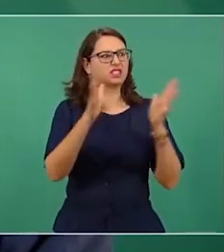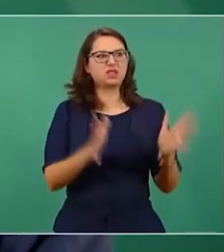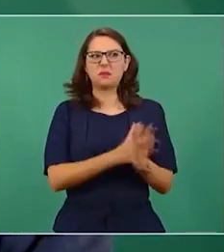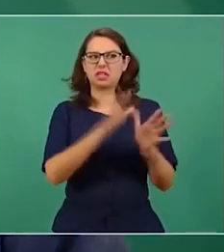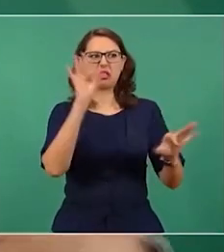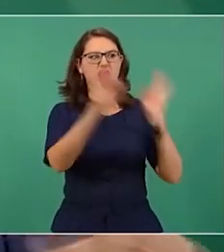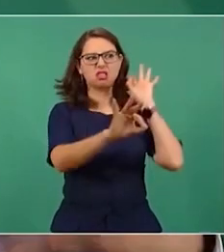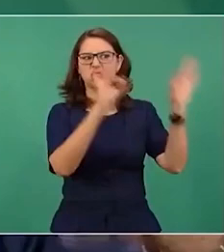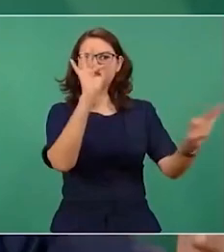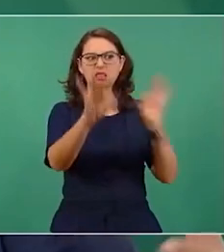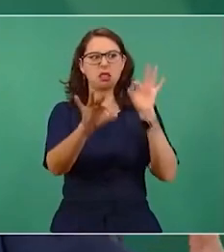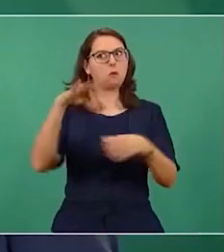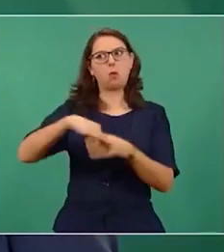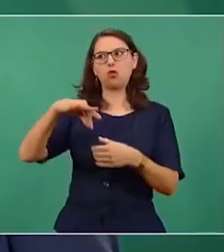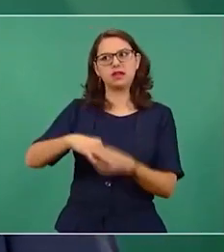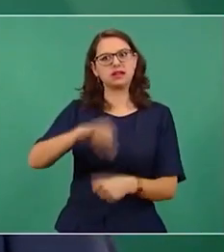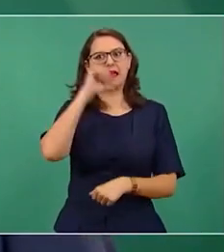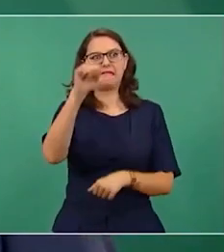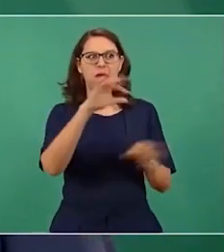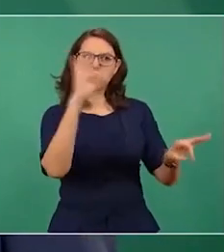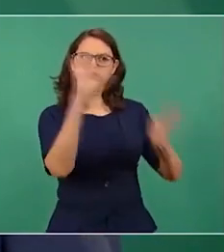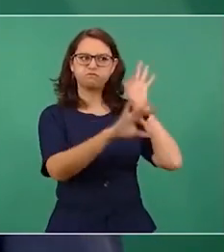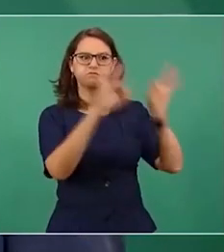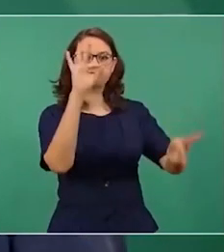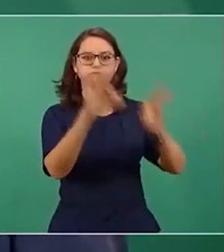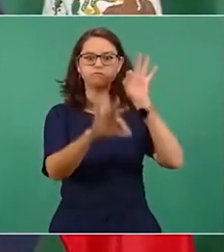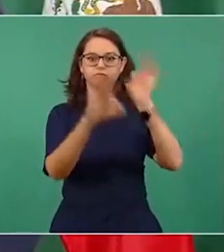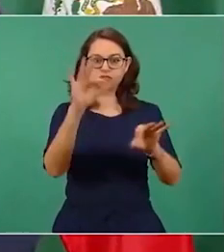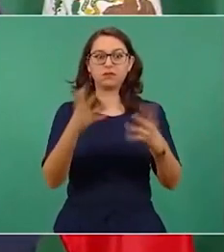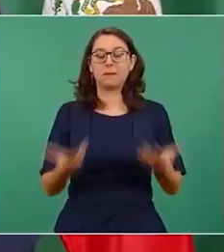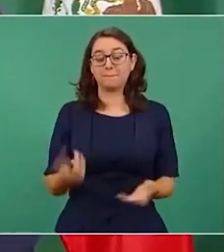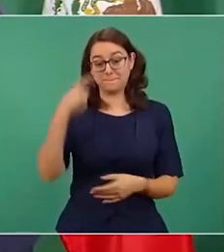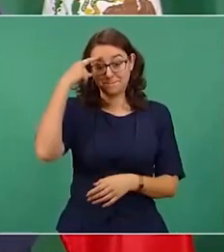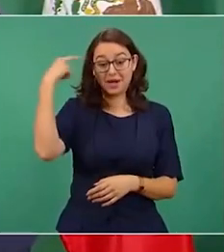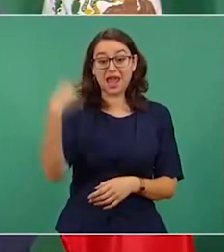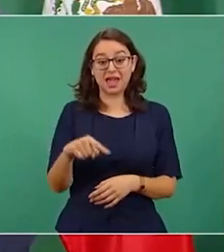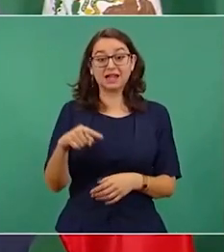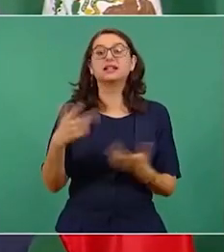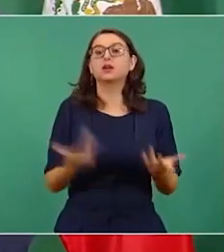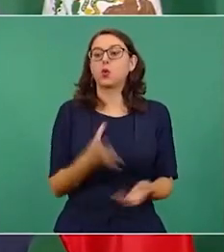no quieren que se tenga el 40%